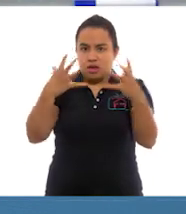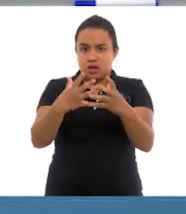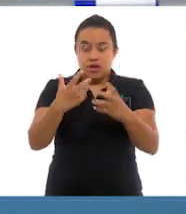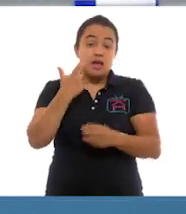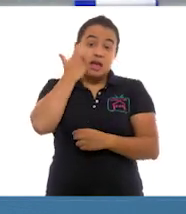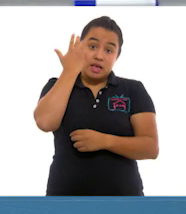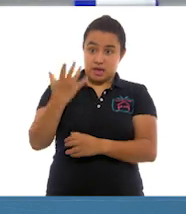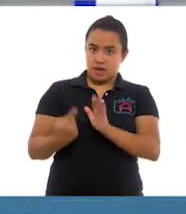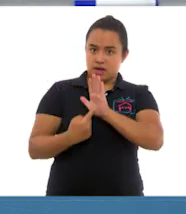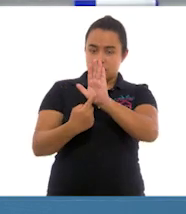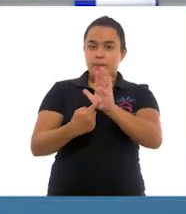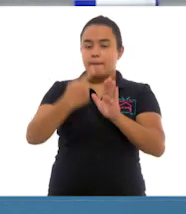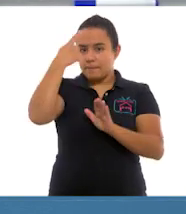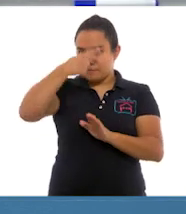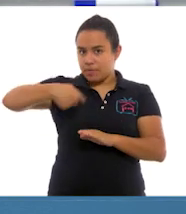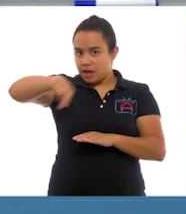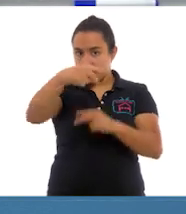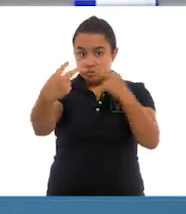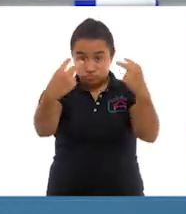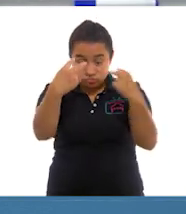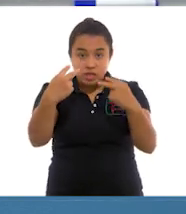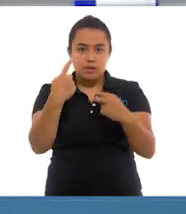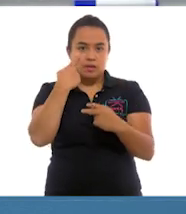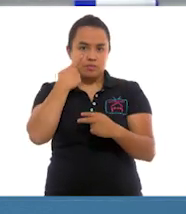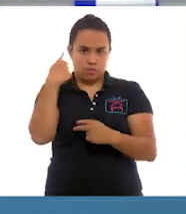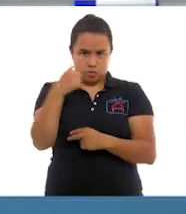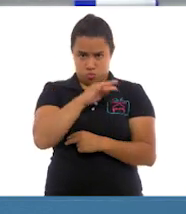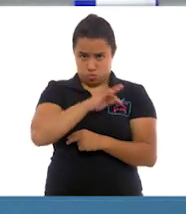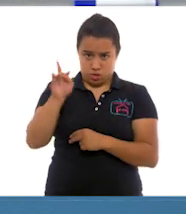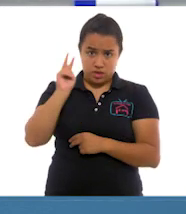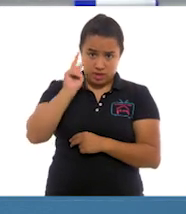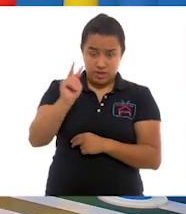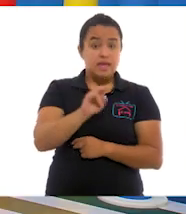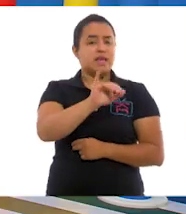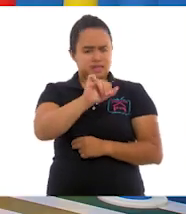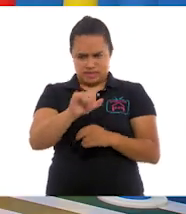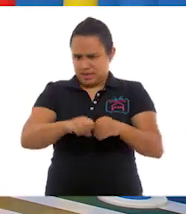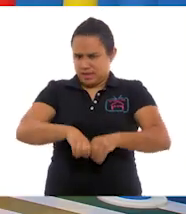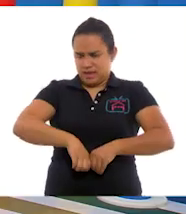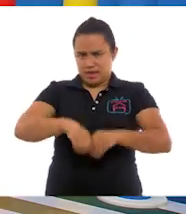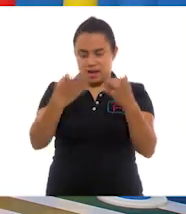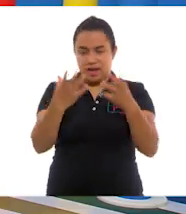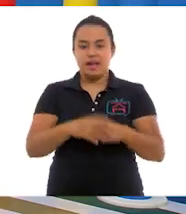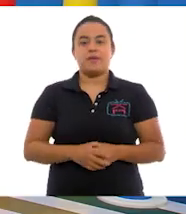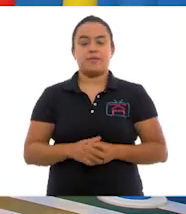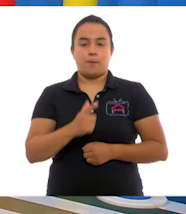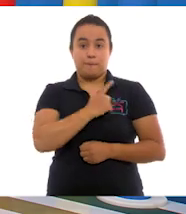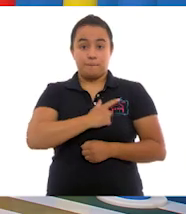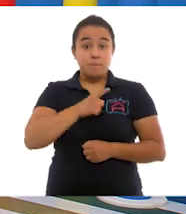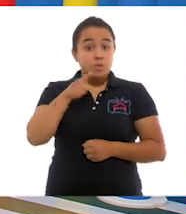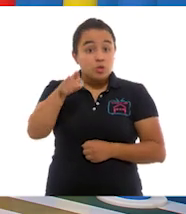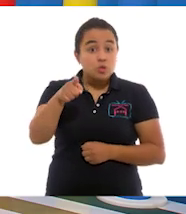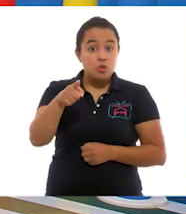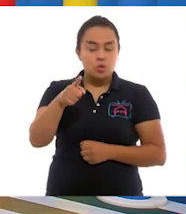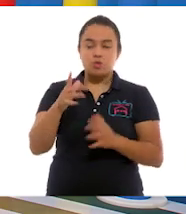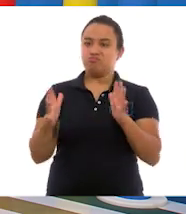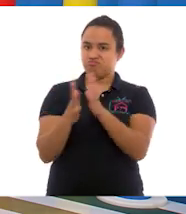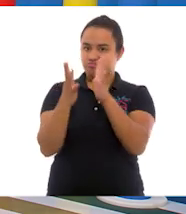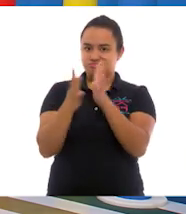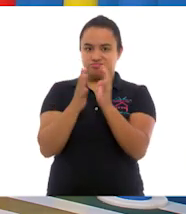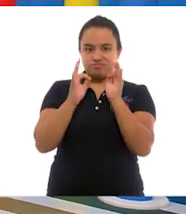enseñárselo a las niñas y los niños que nos ven allí en casa. ¿Lo podemos ver? ¿Sí? Claro, Ale. Me gusta que seas tan